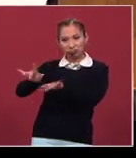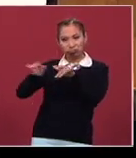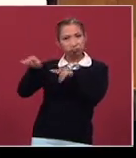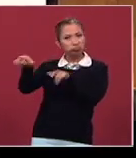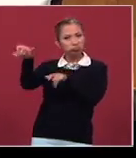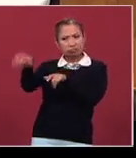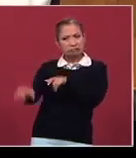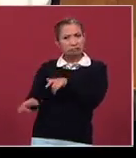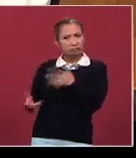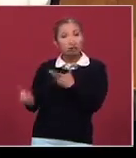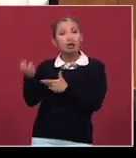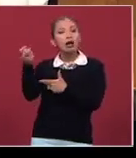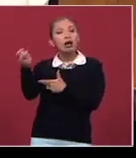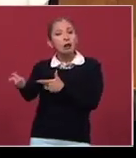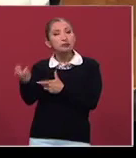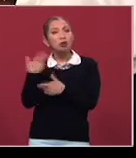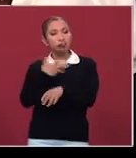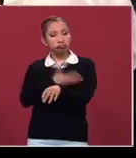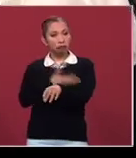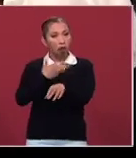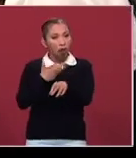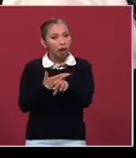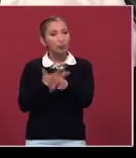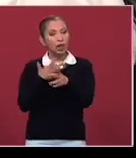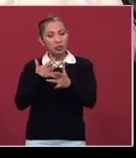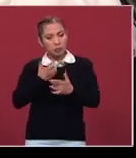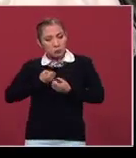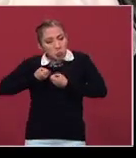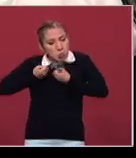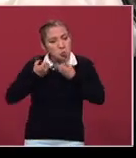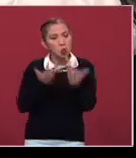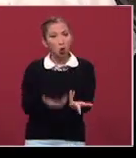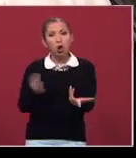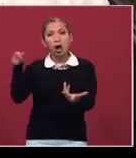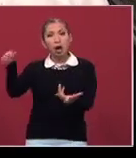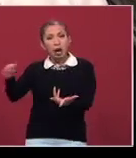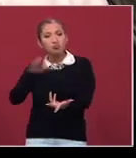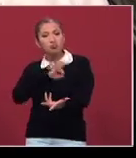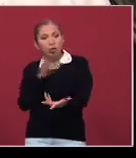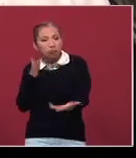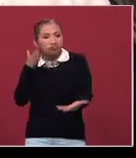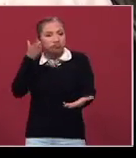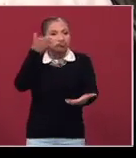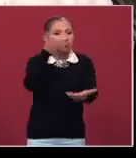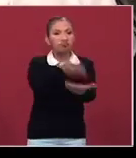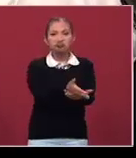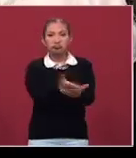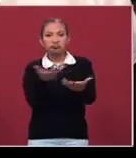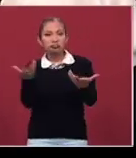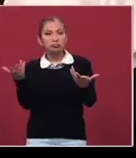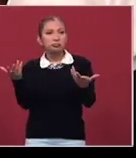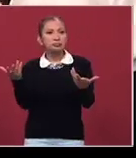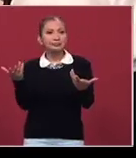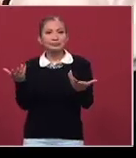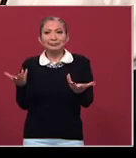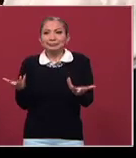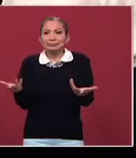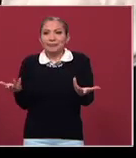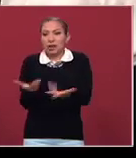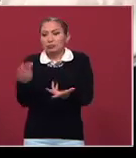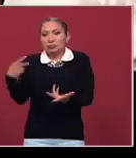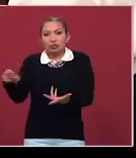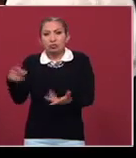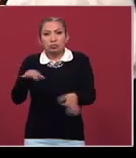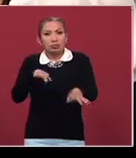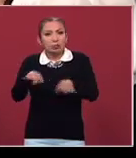¿no? Y es eso, la honestidad y la entrega con la que fue capaz de hacer lo